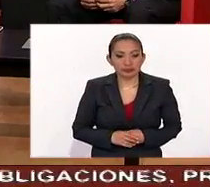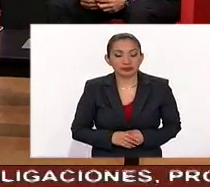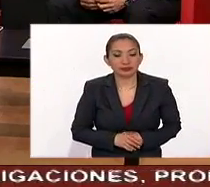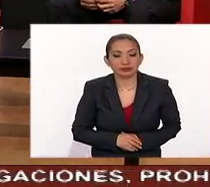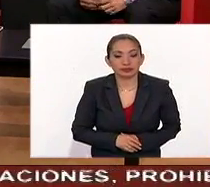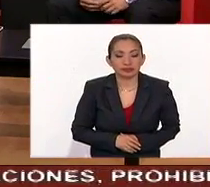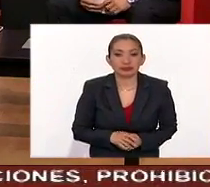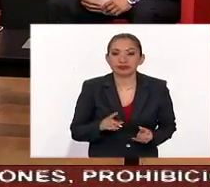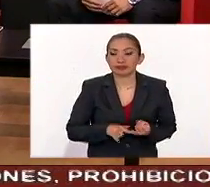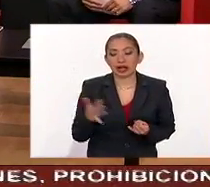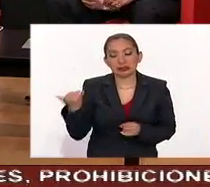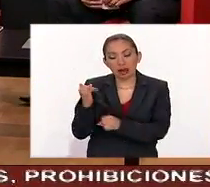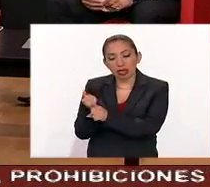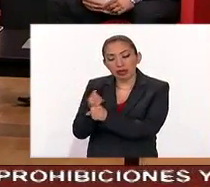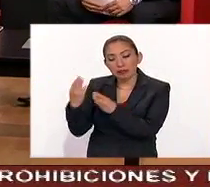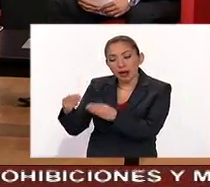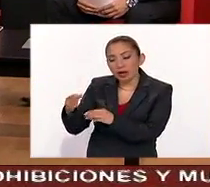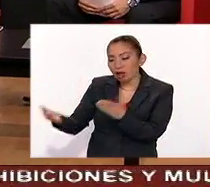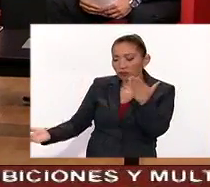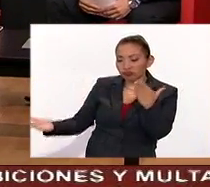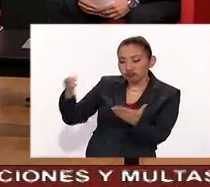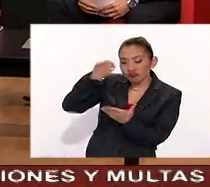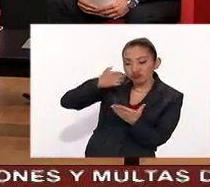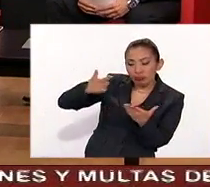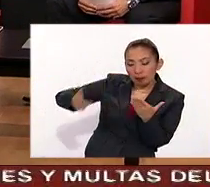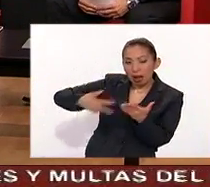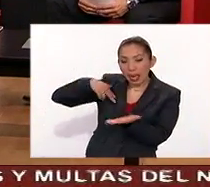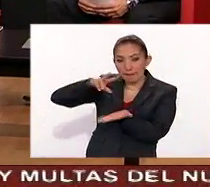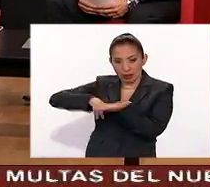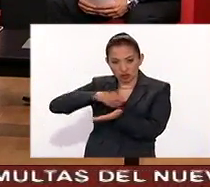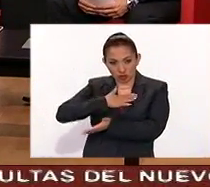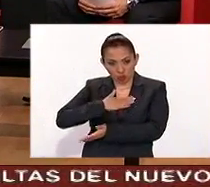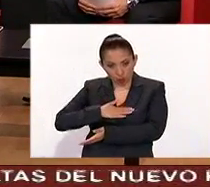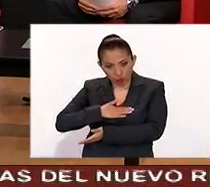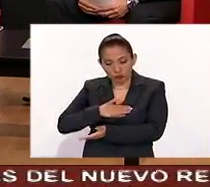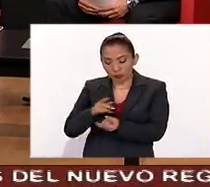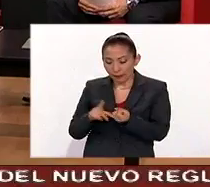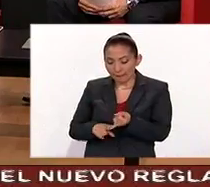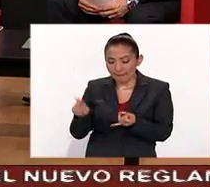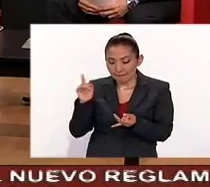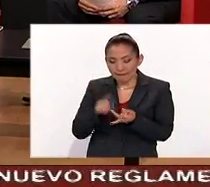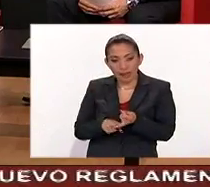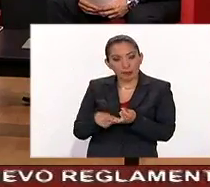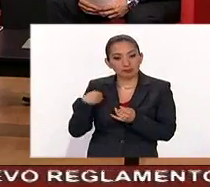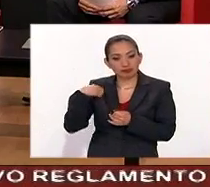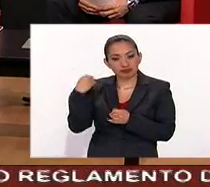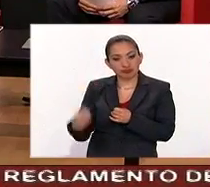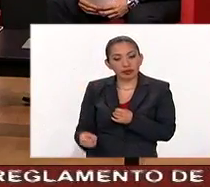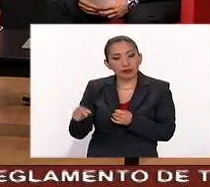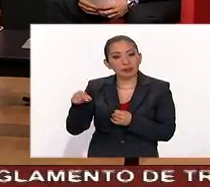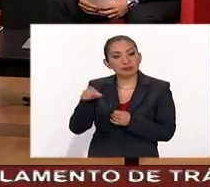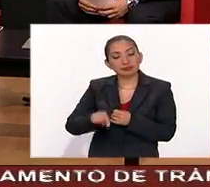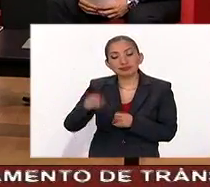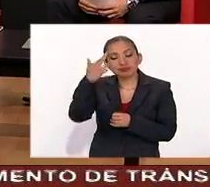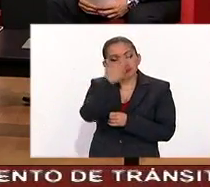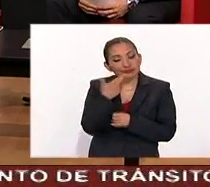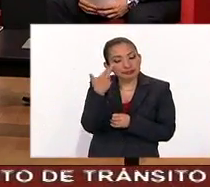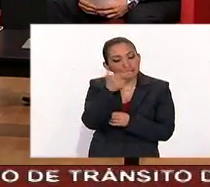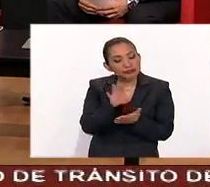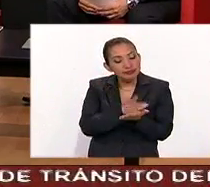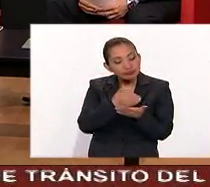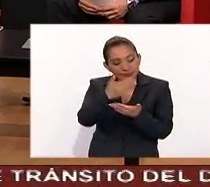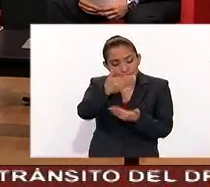Hacer estudios de mercado comparativo para obtener un precio justo de mercado. Se obliga a revisar los